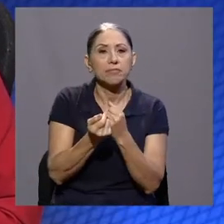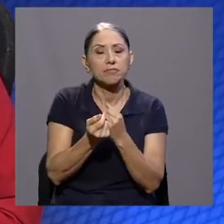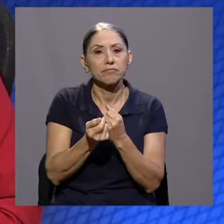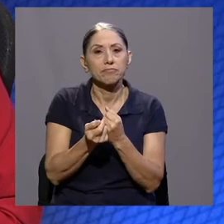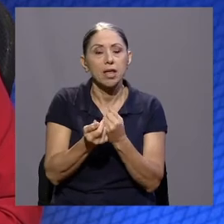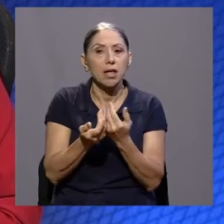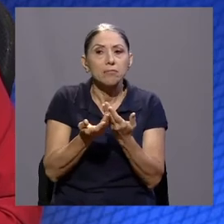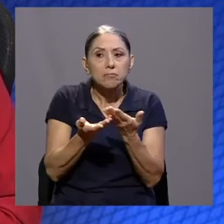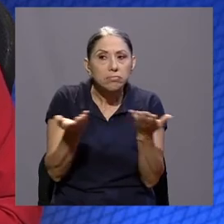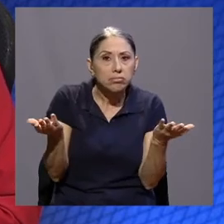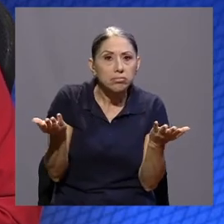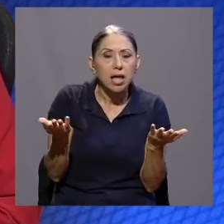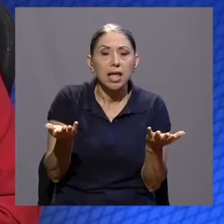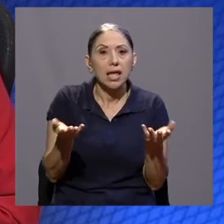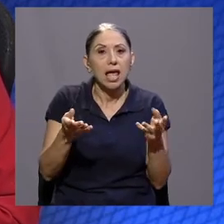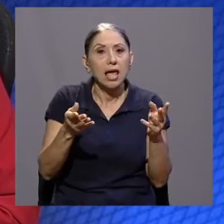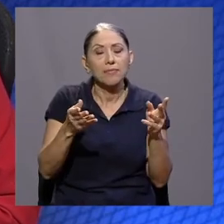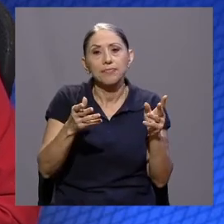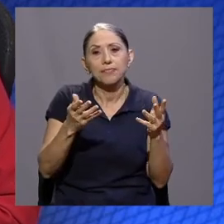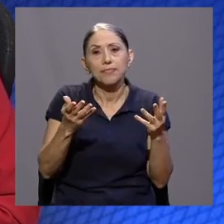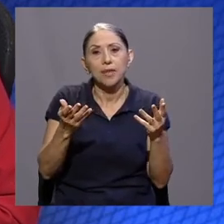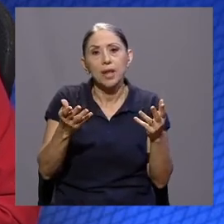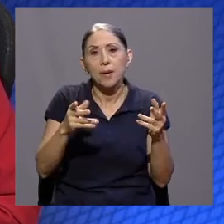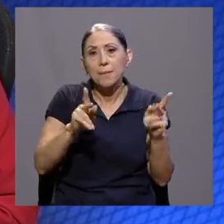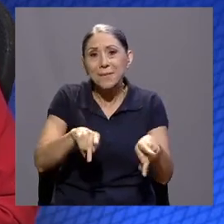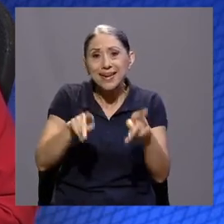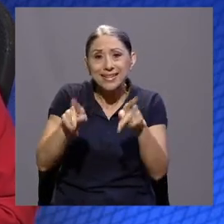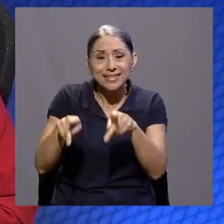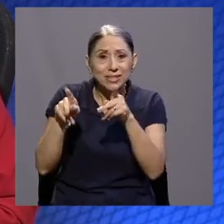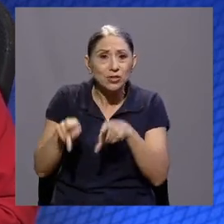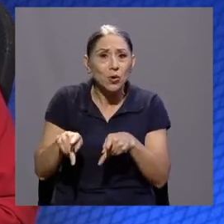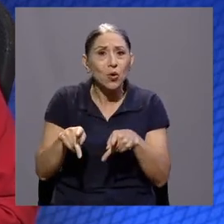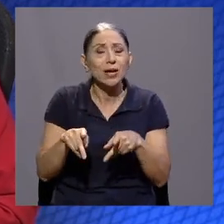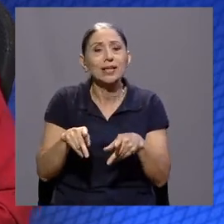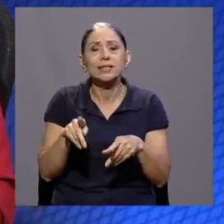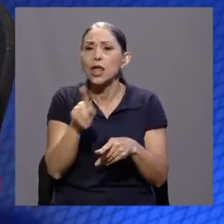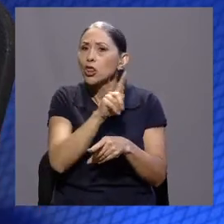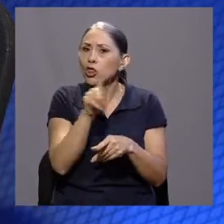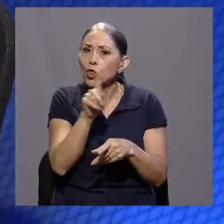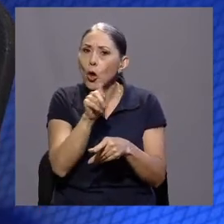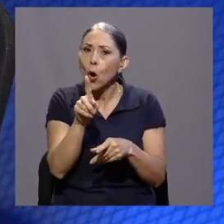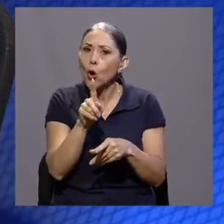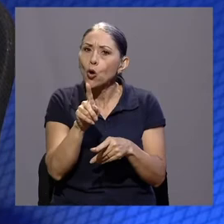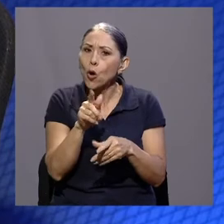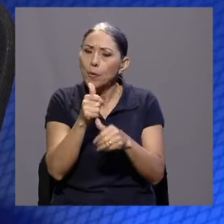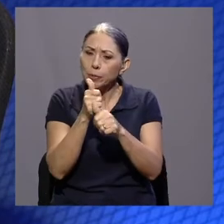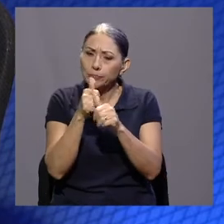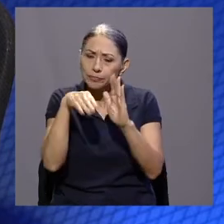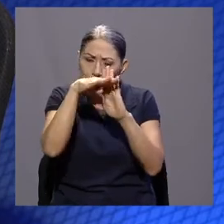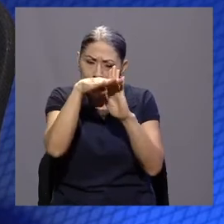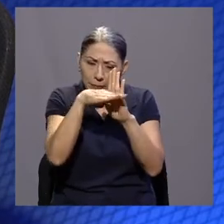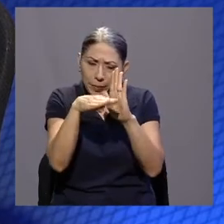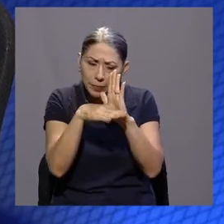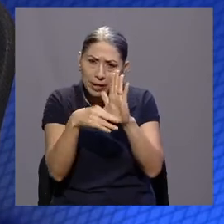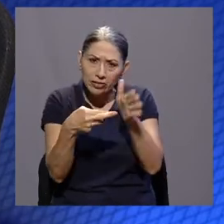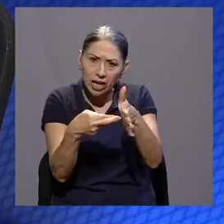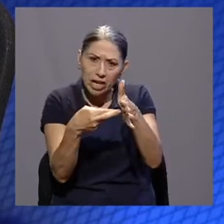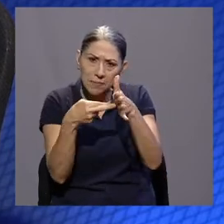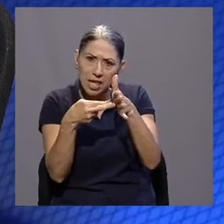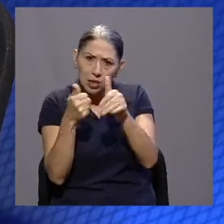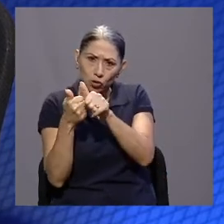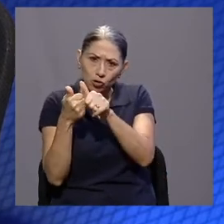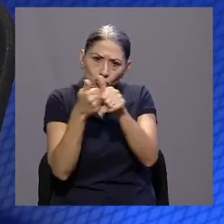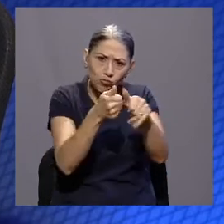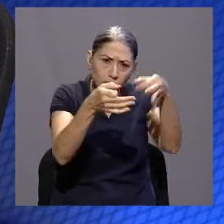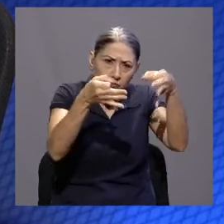familia, ¿verdad? Que no están llevando del todo lo que son las pautas, ¿verdad? Las pautas y los requerimientos